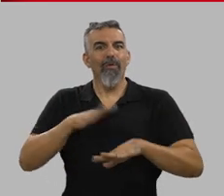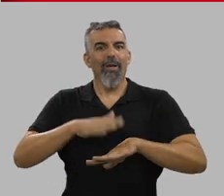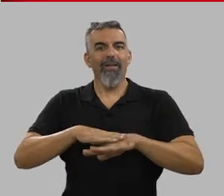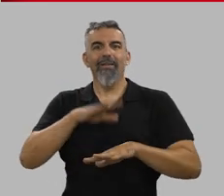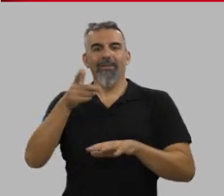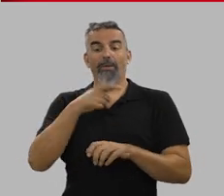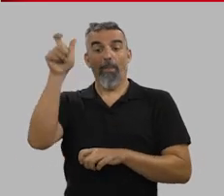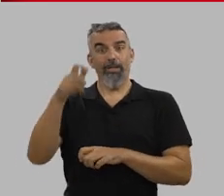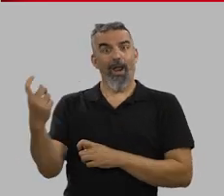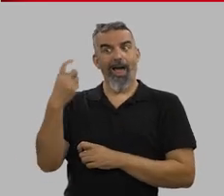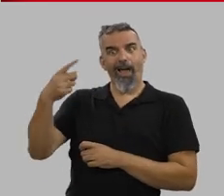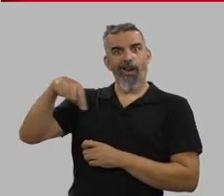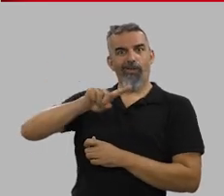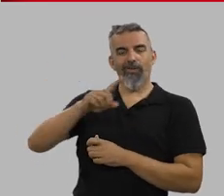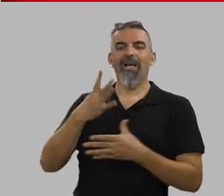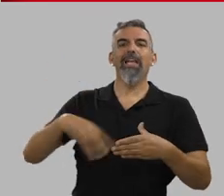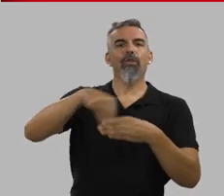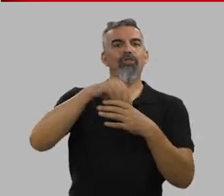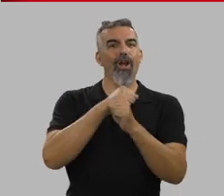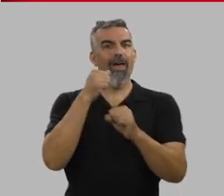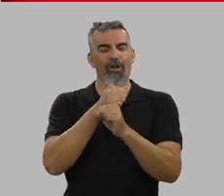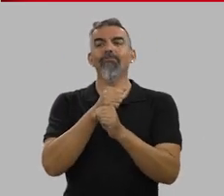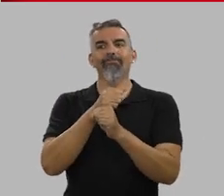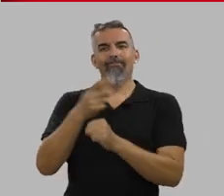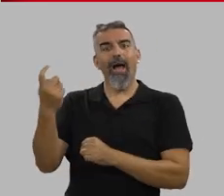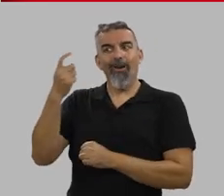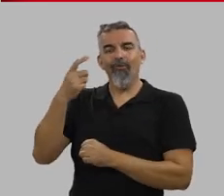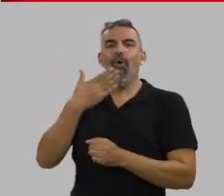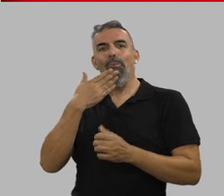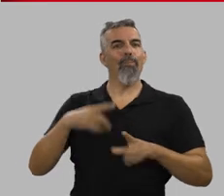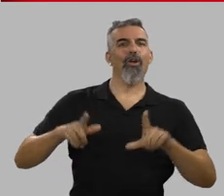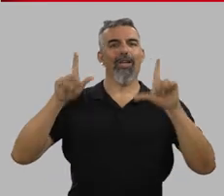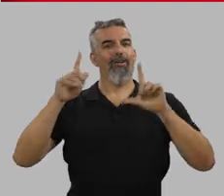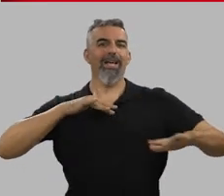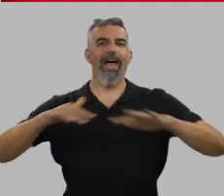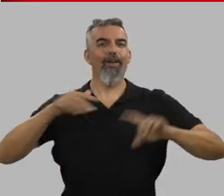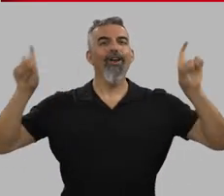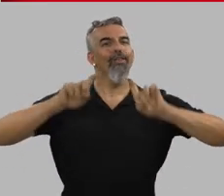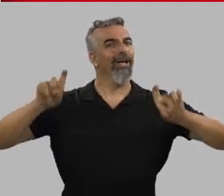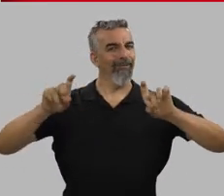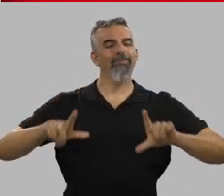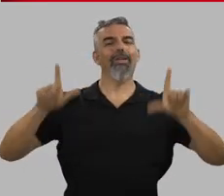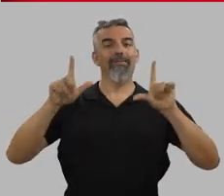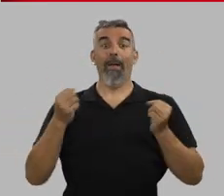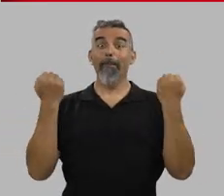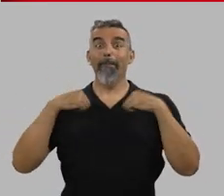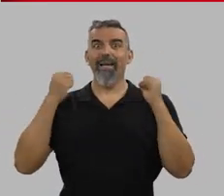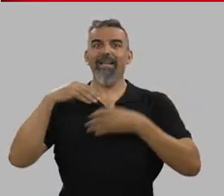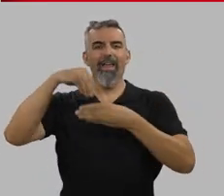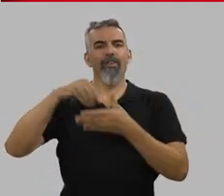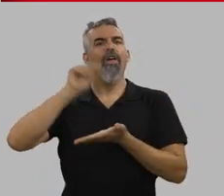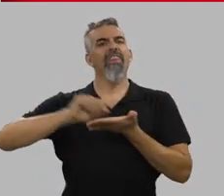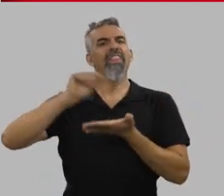reside en haber sabido convertir a los estudiantes y su inclusión laboral en los verdaderos protagonistas de esta acción educativa.